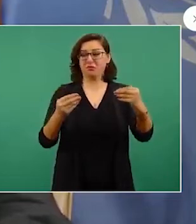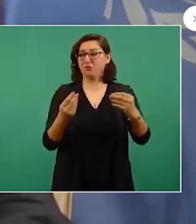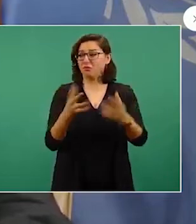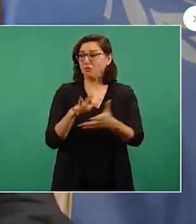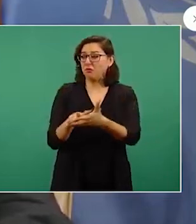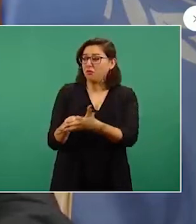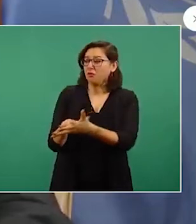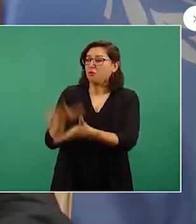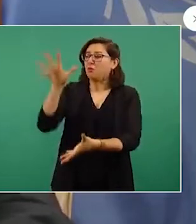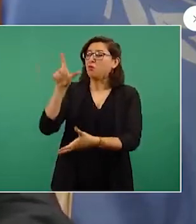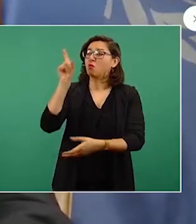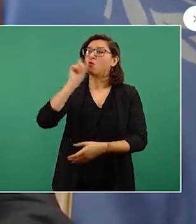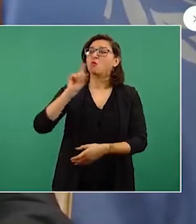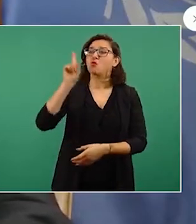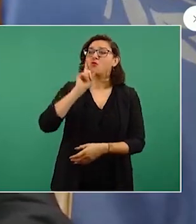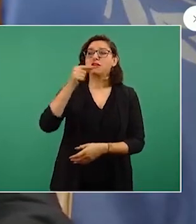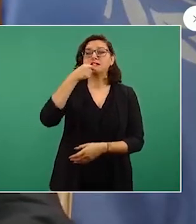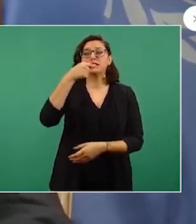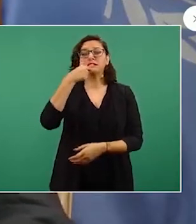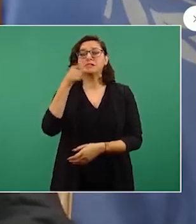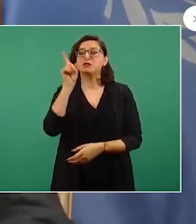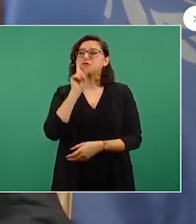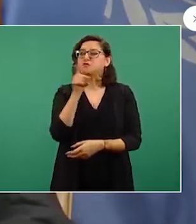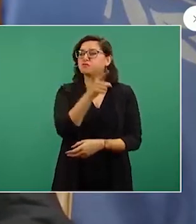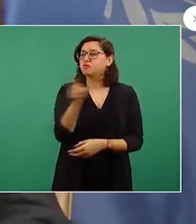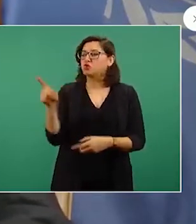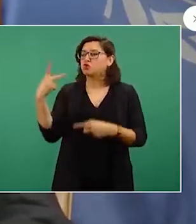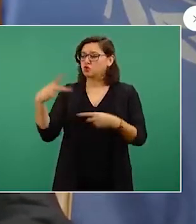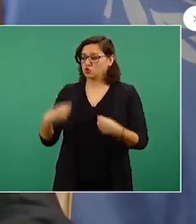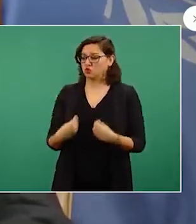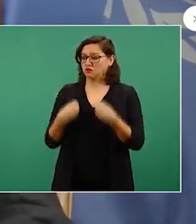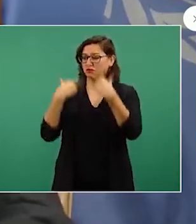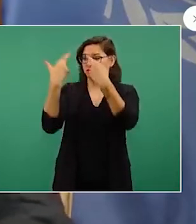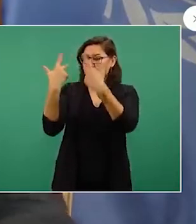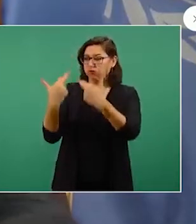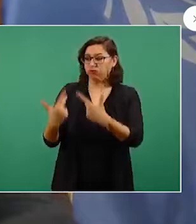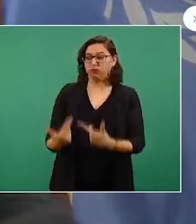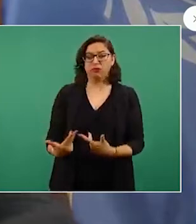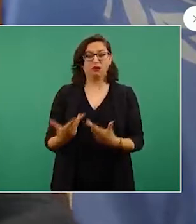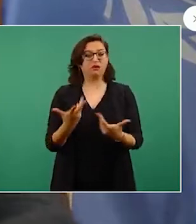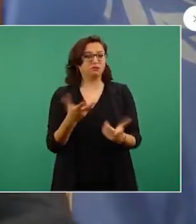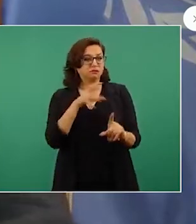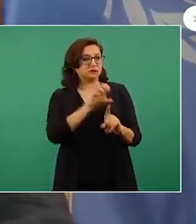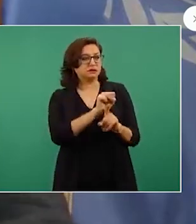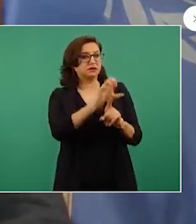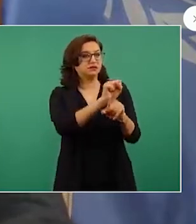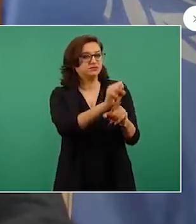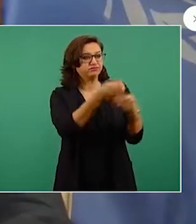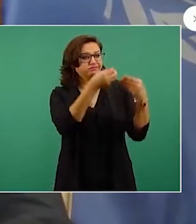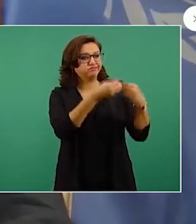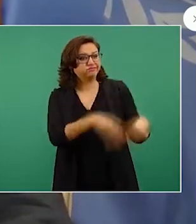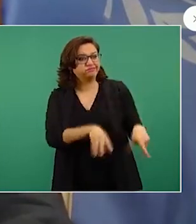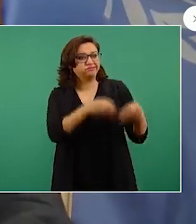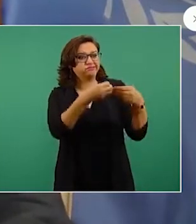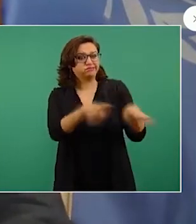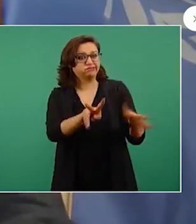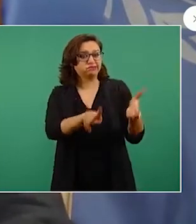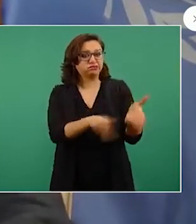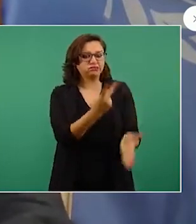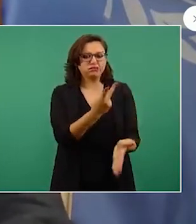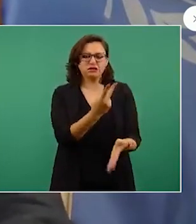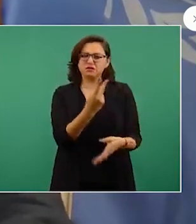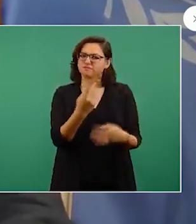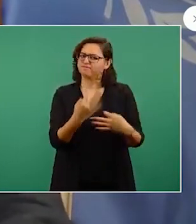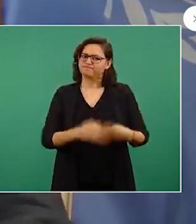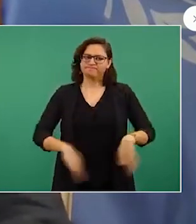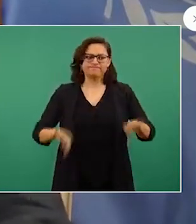mujeres y niñas y ha dado al traste con muchos de nuestros logros. Ha llegado el momento de reorientar y dar un nuevo impulso a